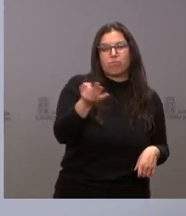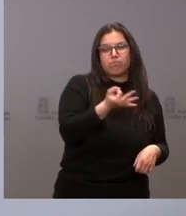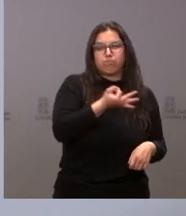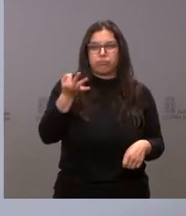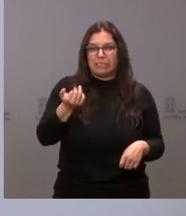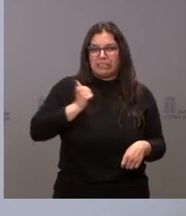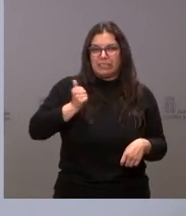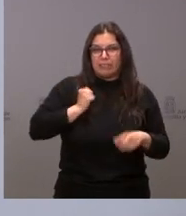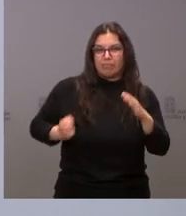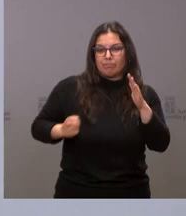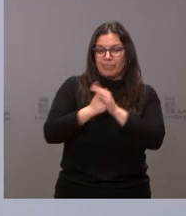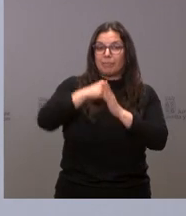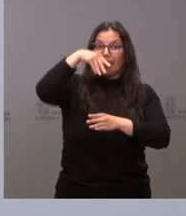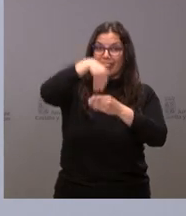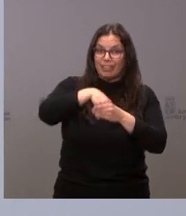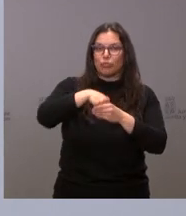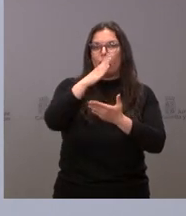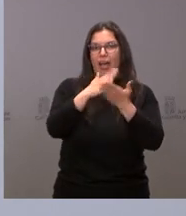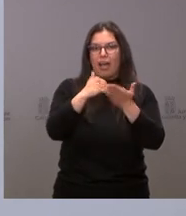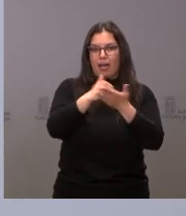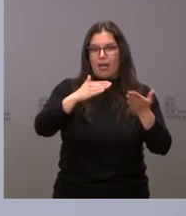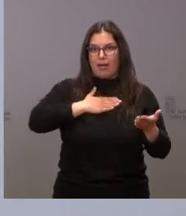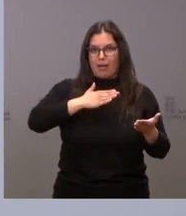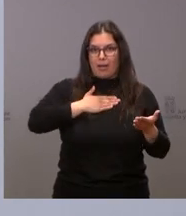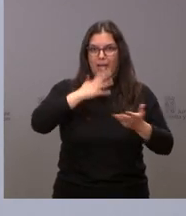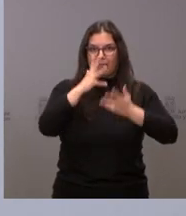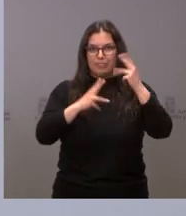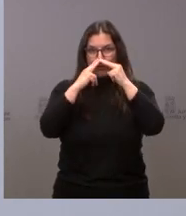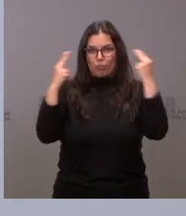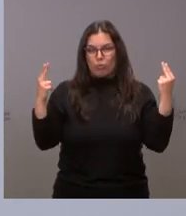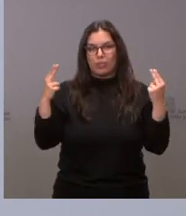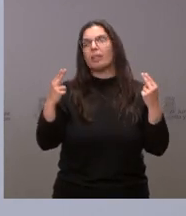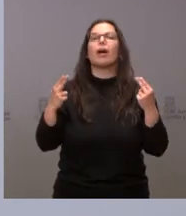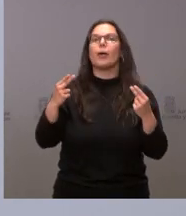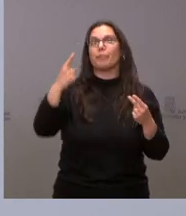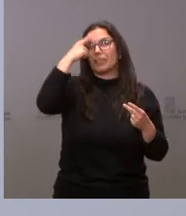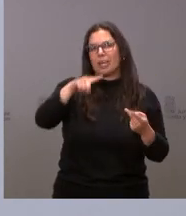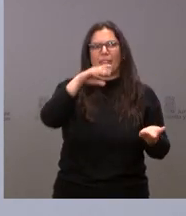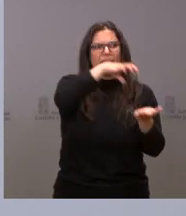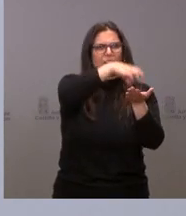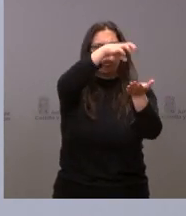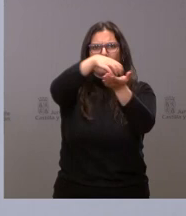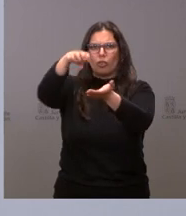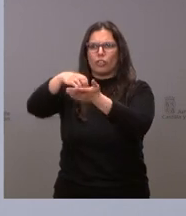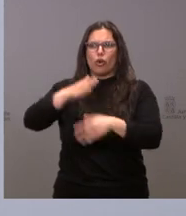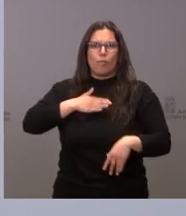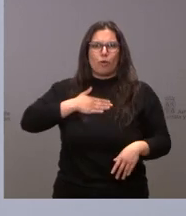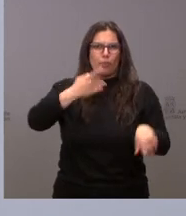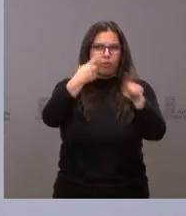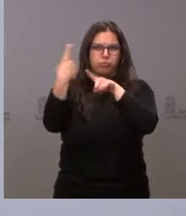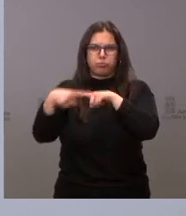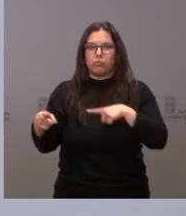en la Administración autonómica. Saben ustedes que tenemos muchísimos centros del ámbito